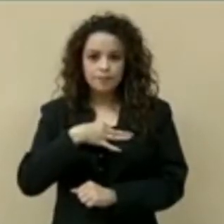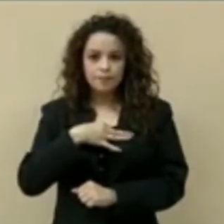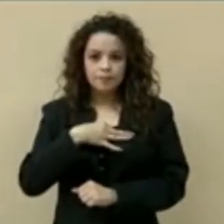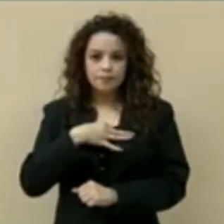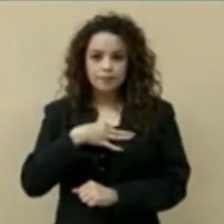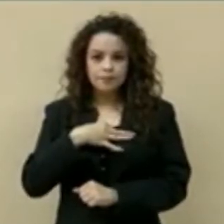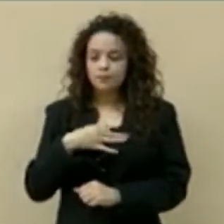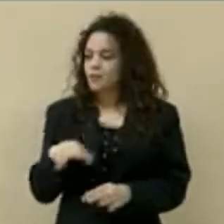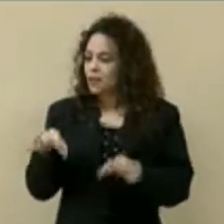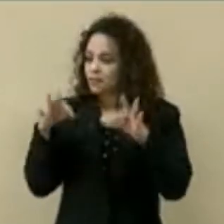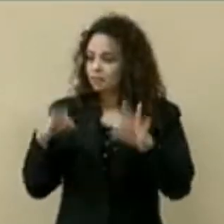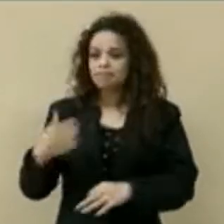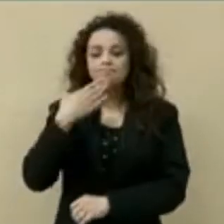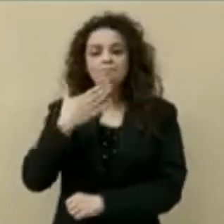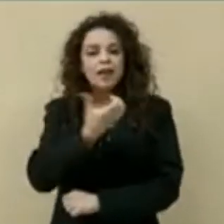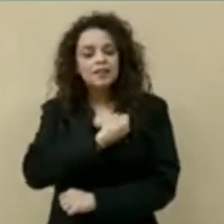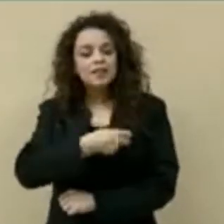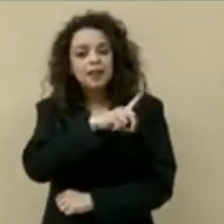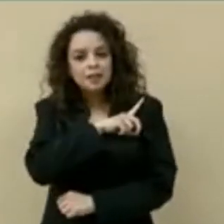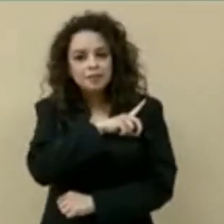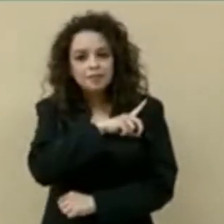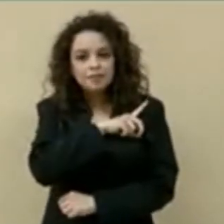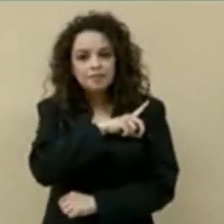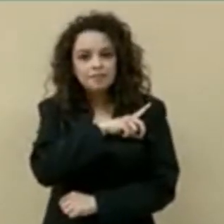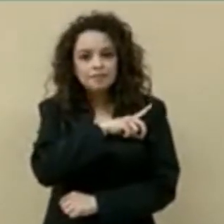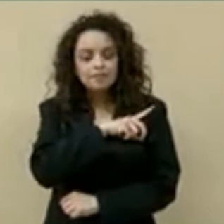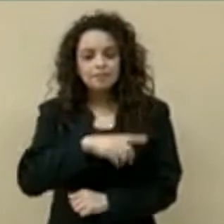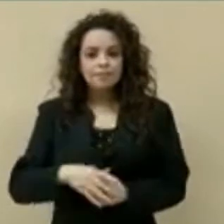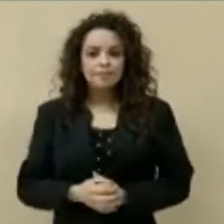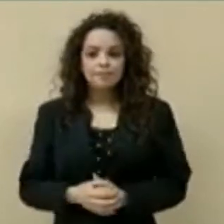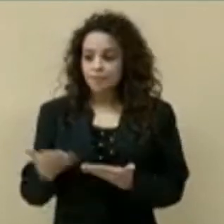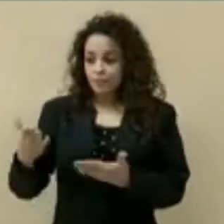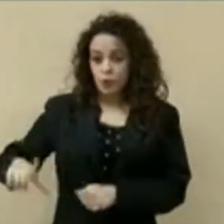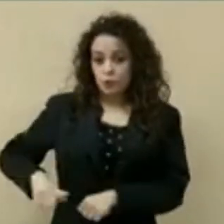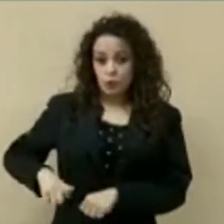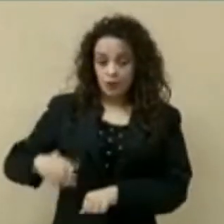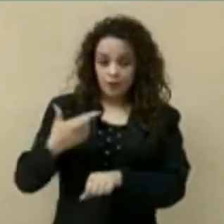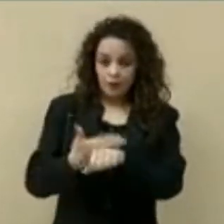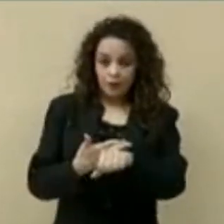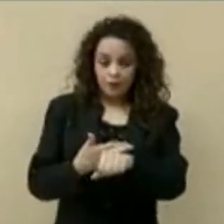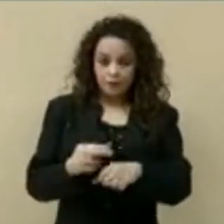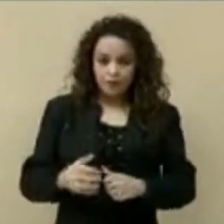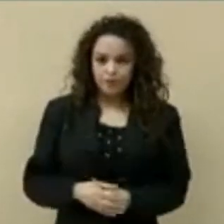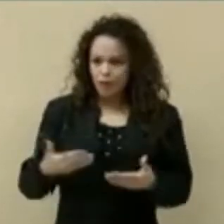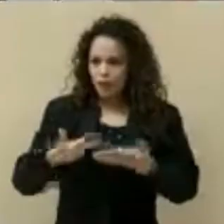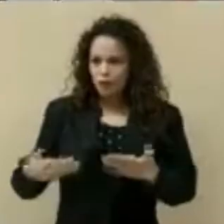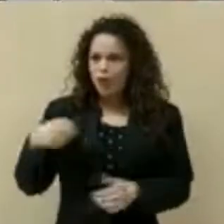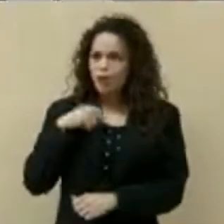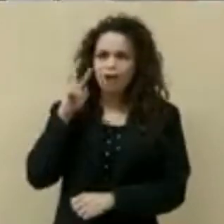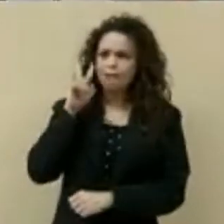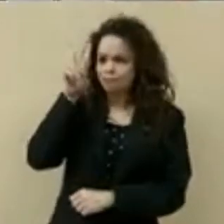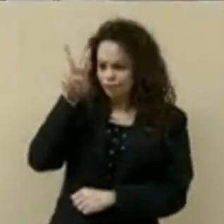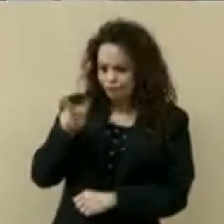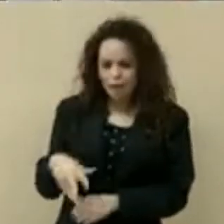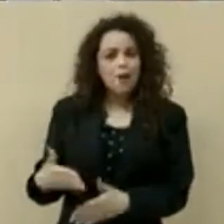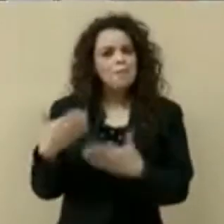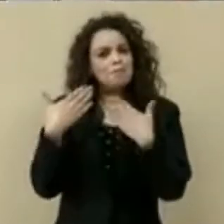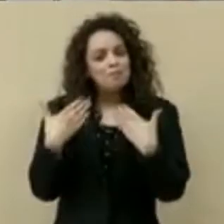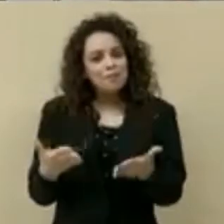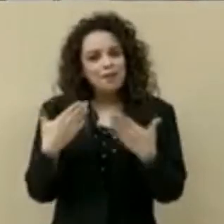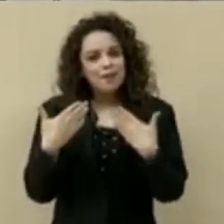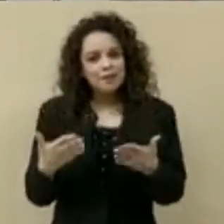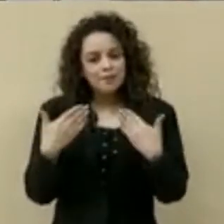de cabal salud el gobernador. Y ahora lo veo muy bien de